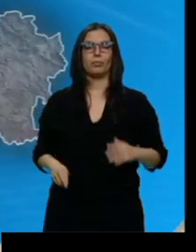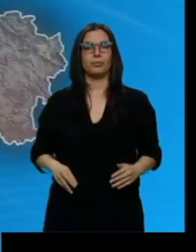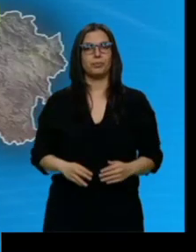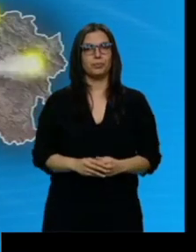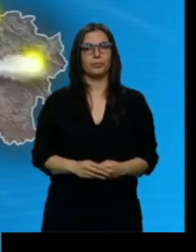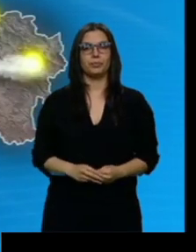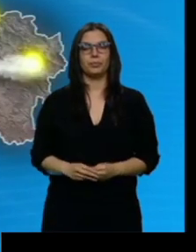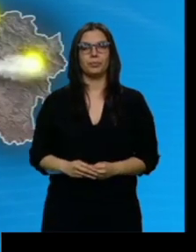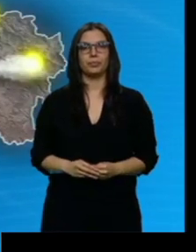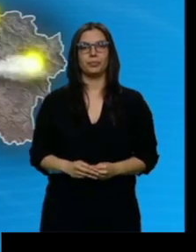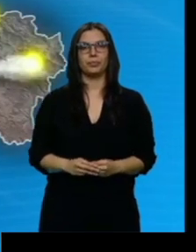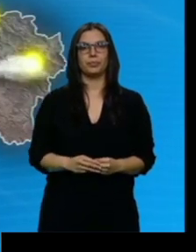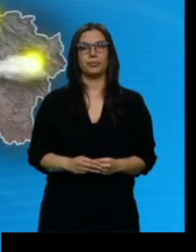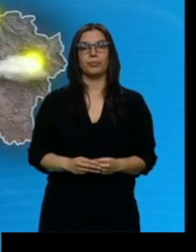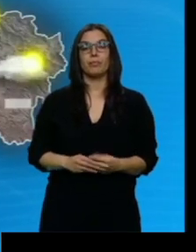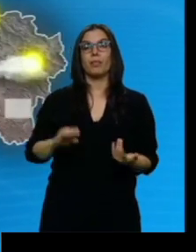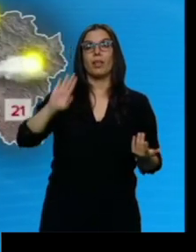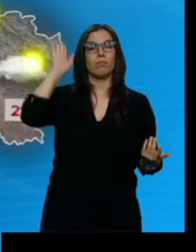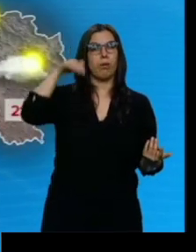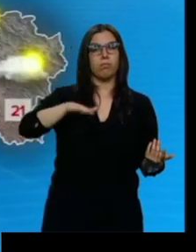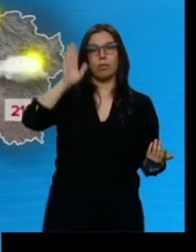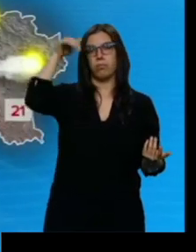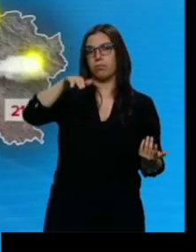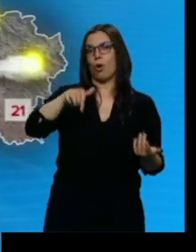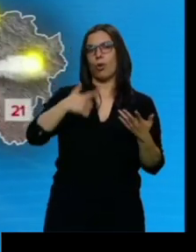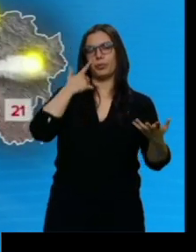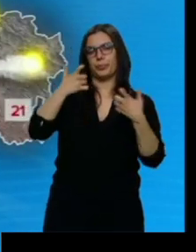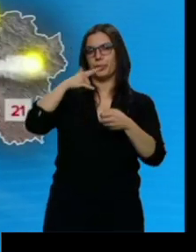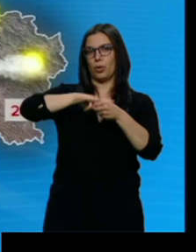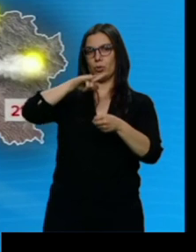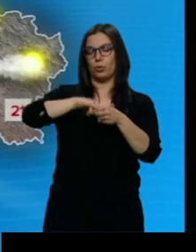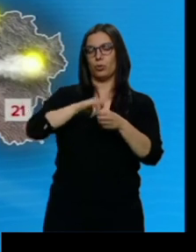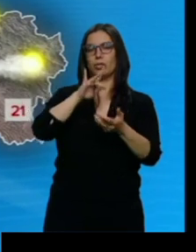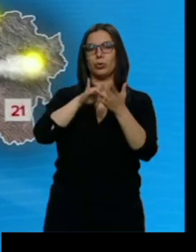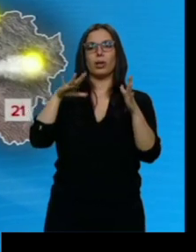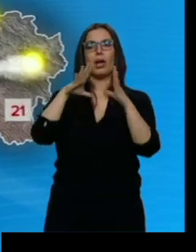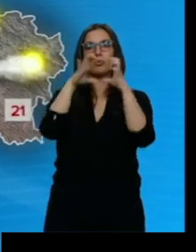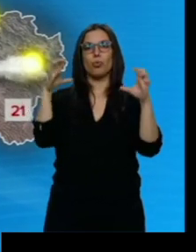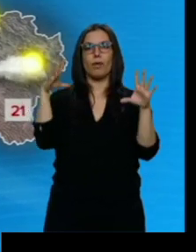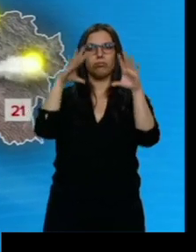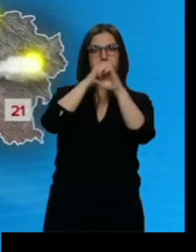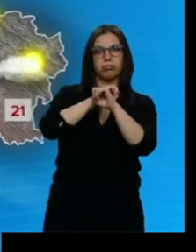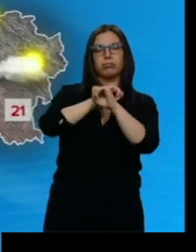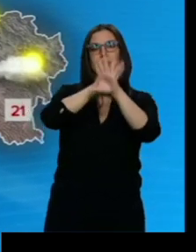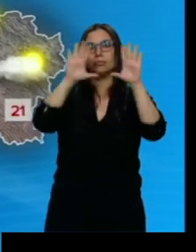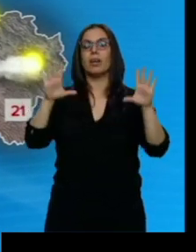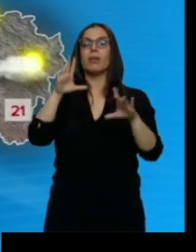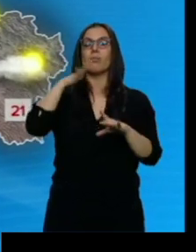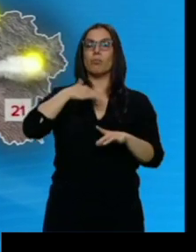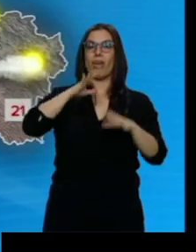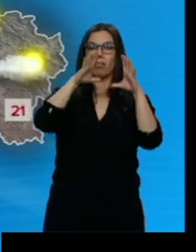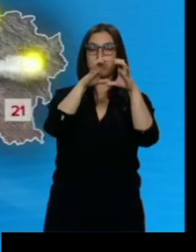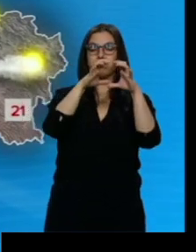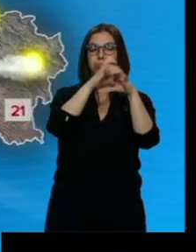La inestabilidad va a ser lo más destacado de este lunes. Habrá intervalos de nubes que podrían dejar algunas lluvias débiles y dispersas. Las